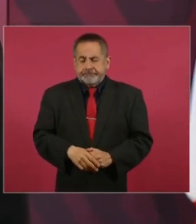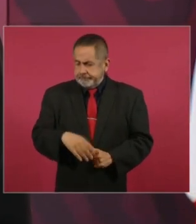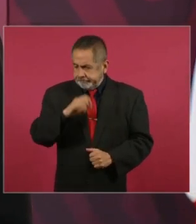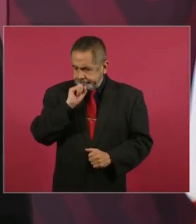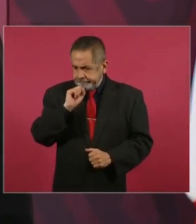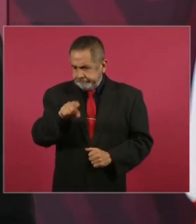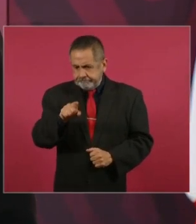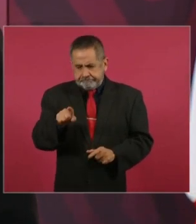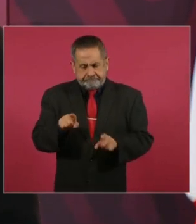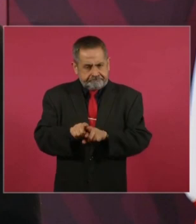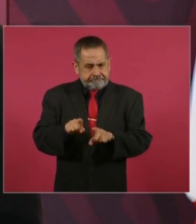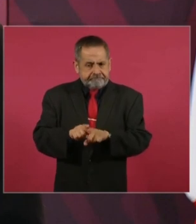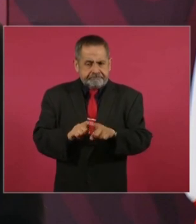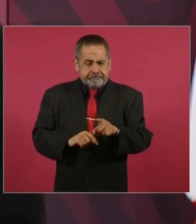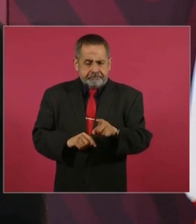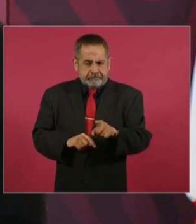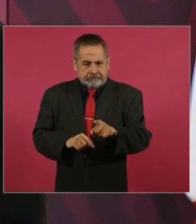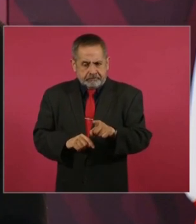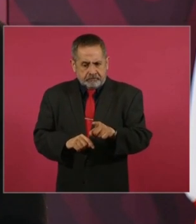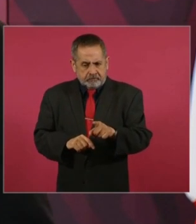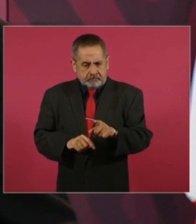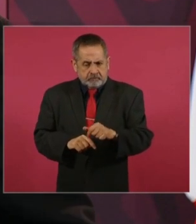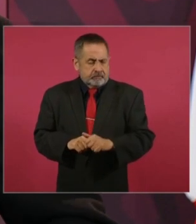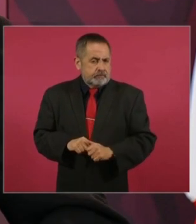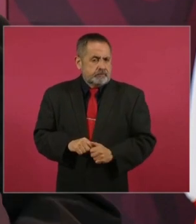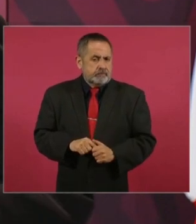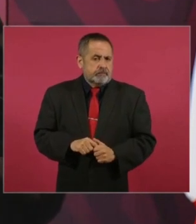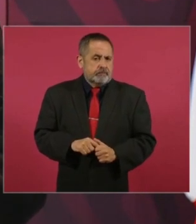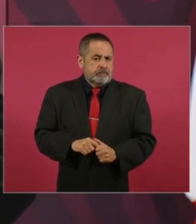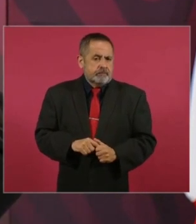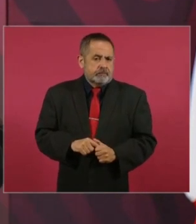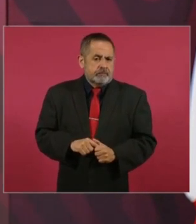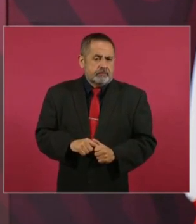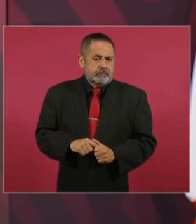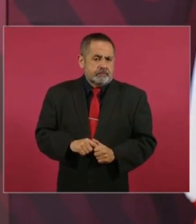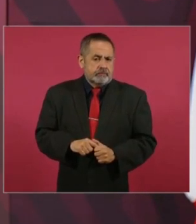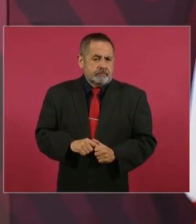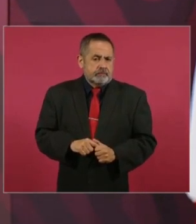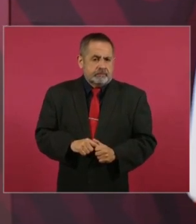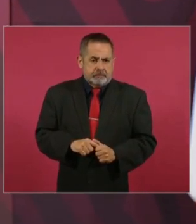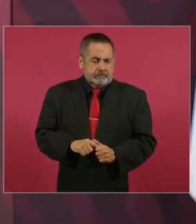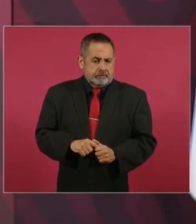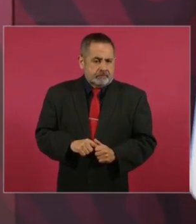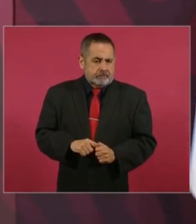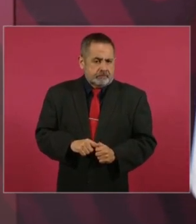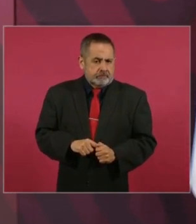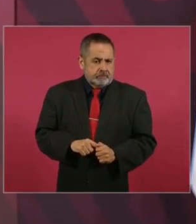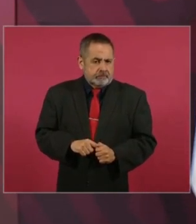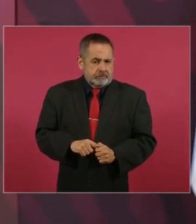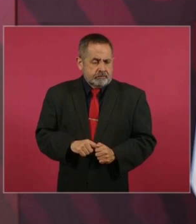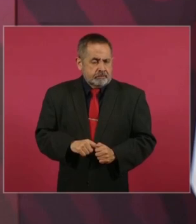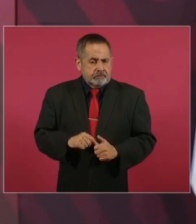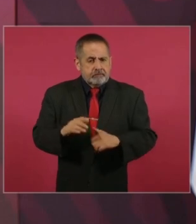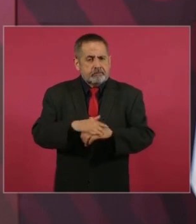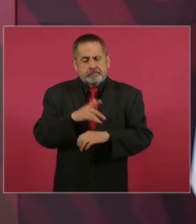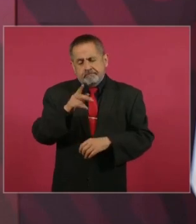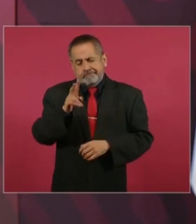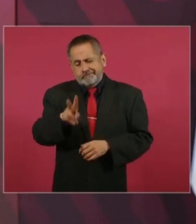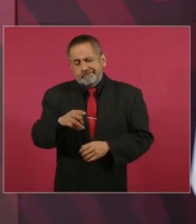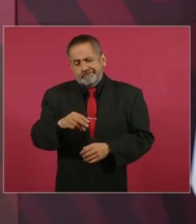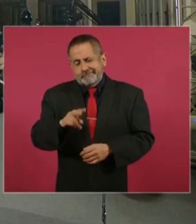lo mismo, porque se tiraba, se sigue haciendo